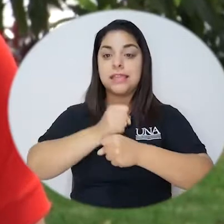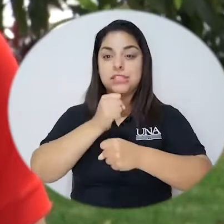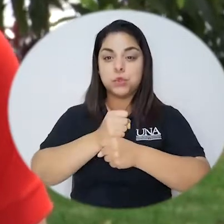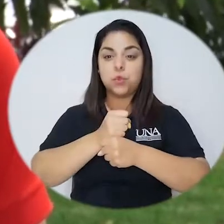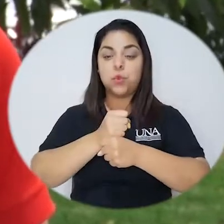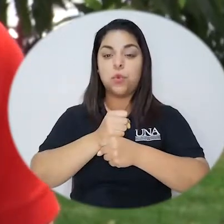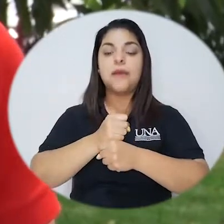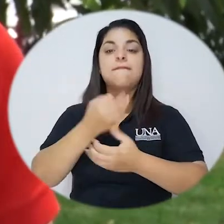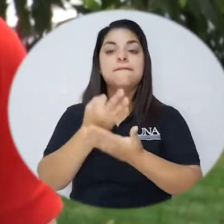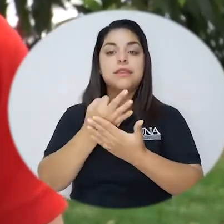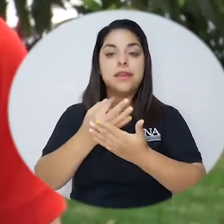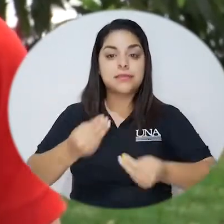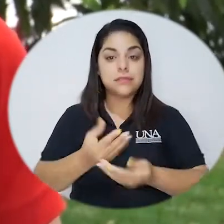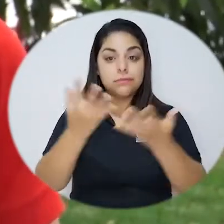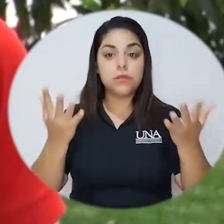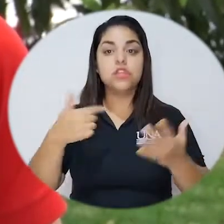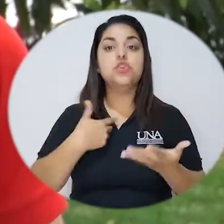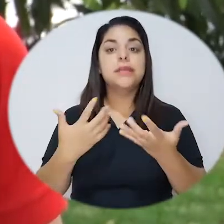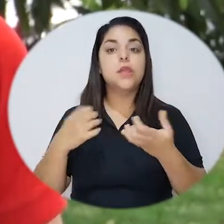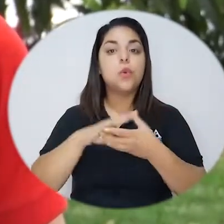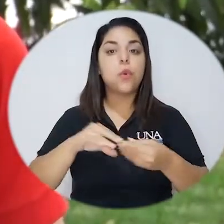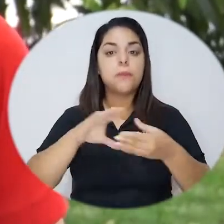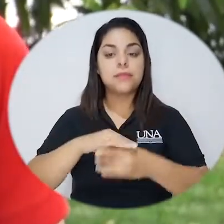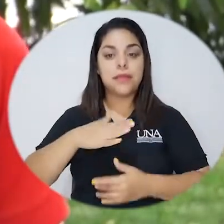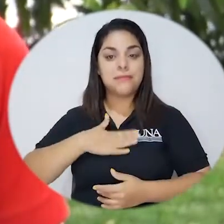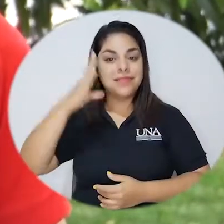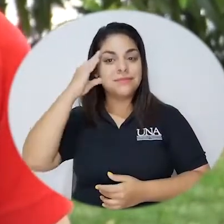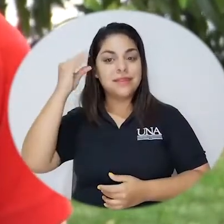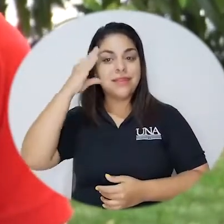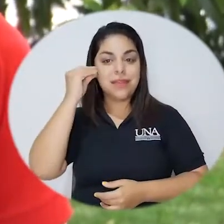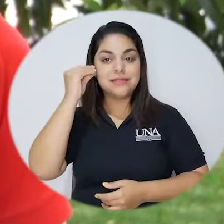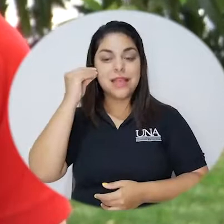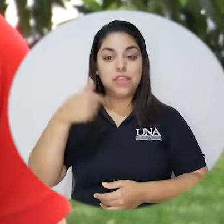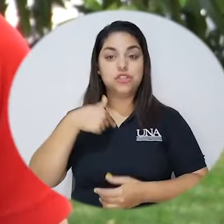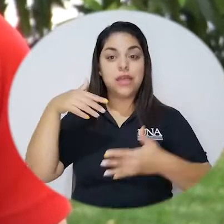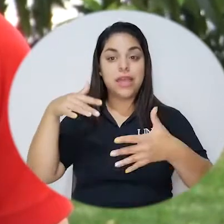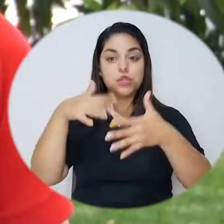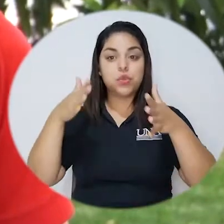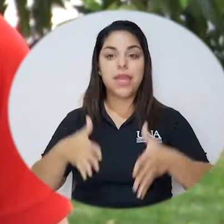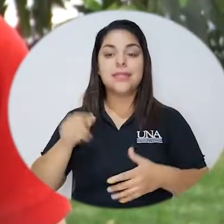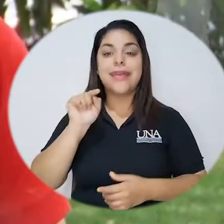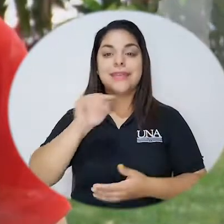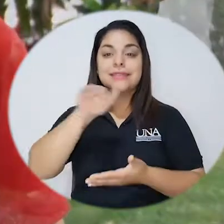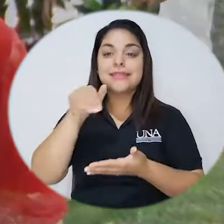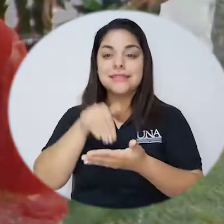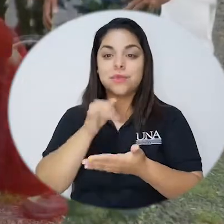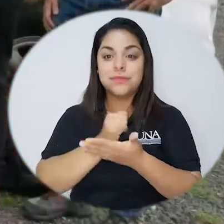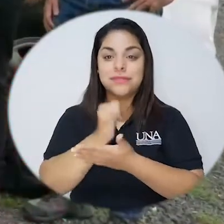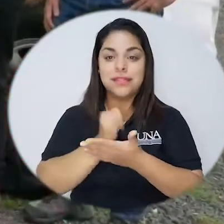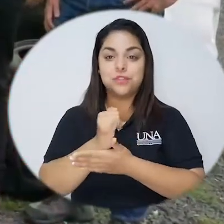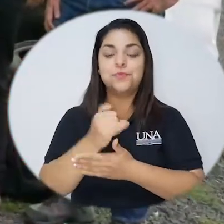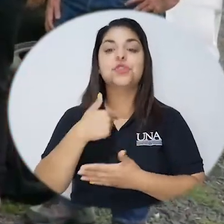gestión en finanzas públicas, y les vengo a comentar mi experiencia como alumno de este centro de